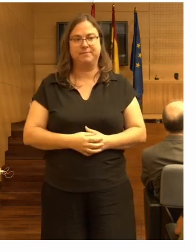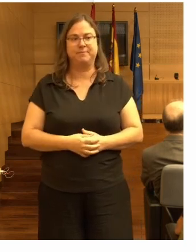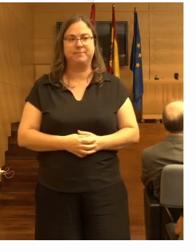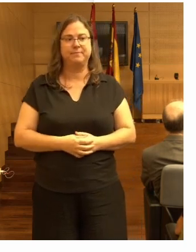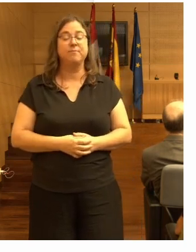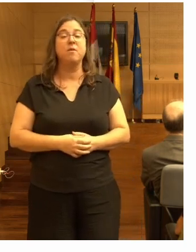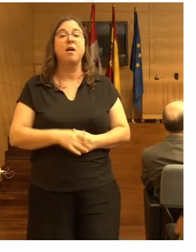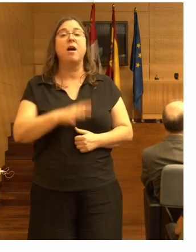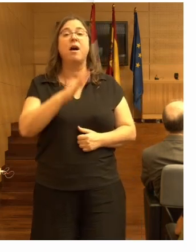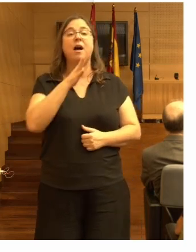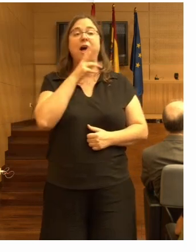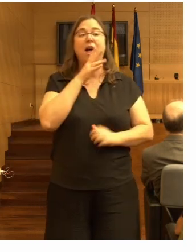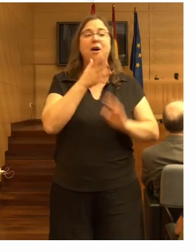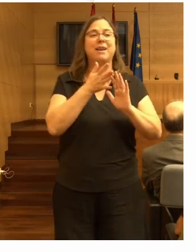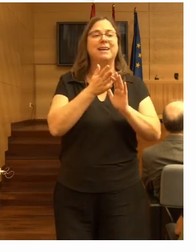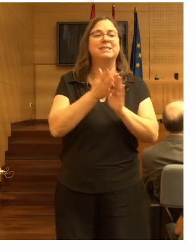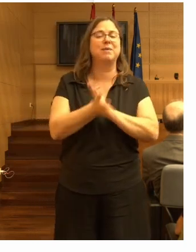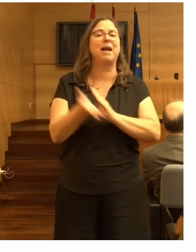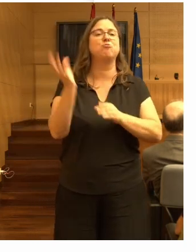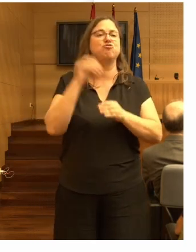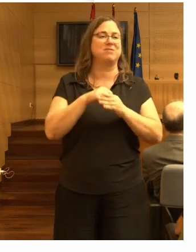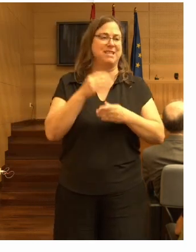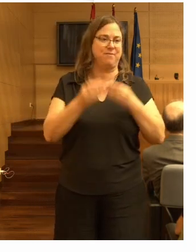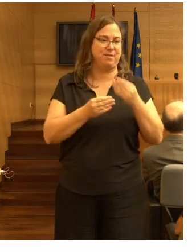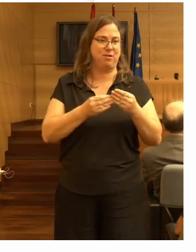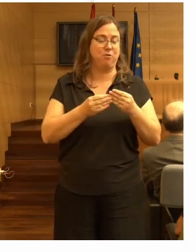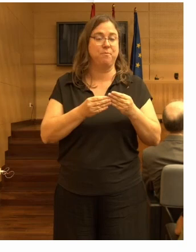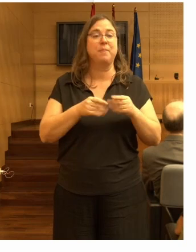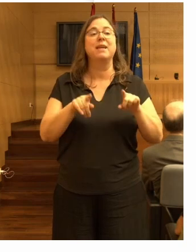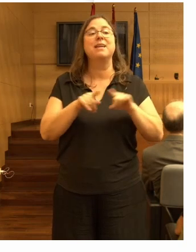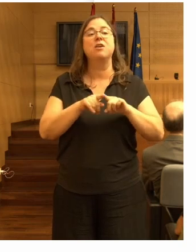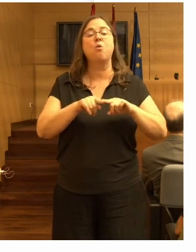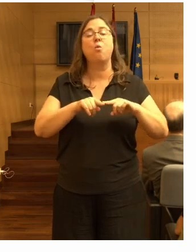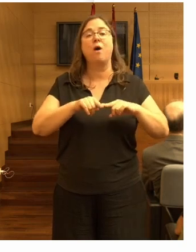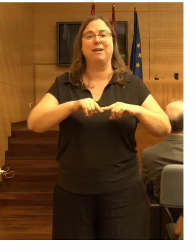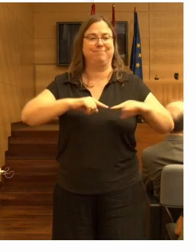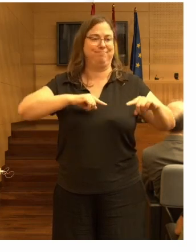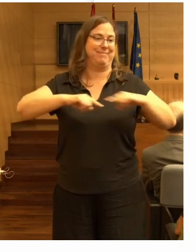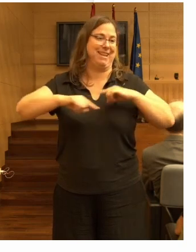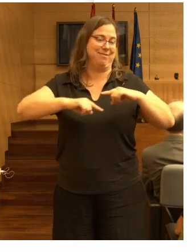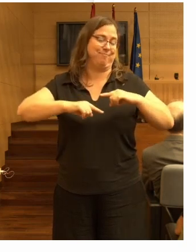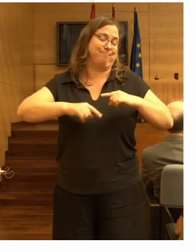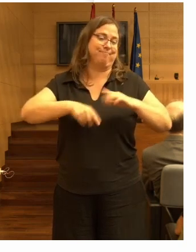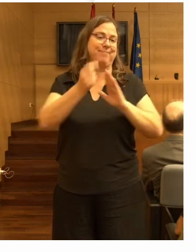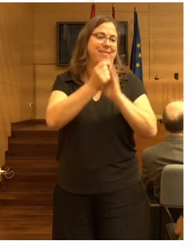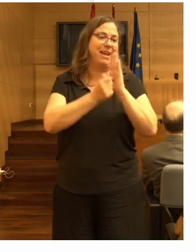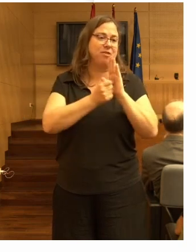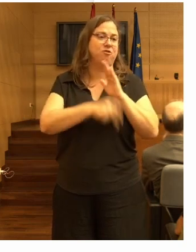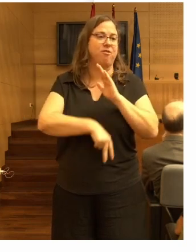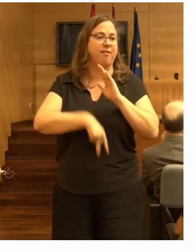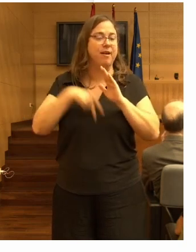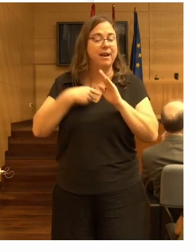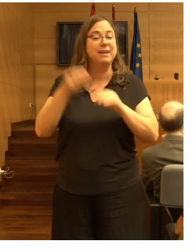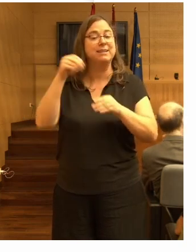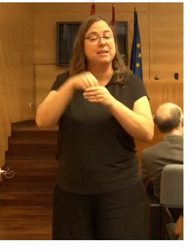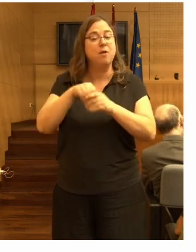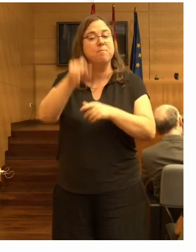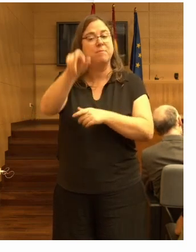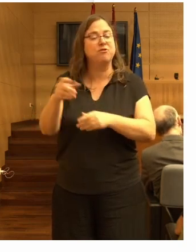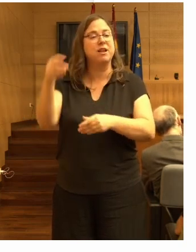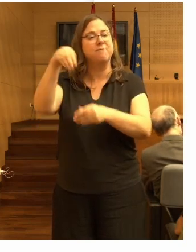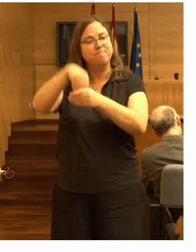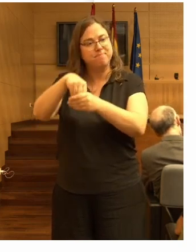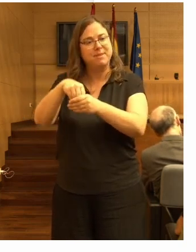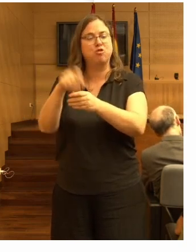Ahora vamos a ver las intervenciones. Las directrices globales que hemos dicho, como digo, incluyen esa población de residentes y hay